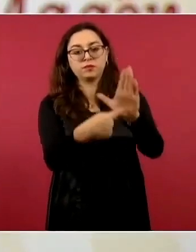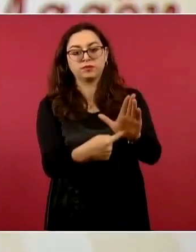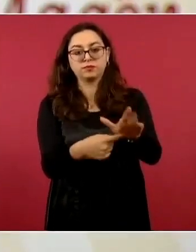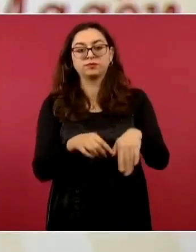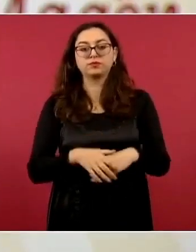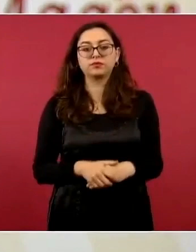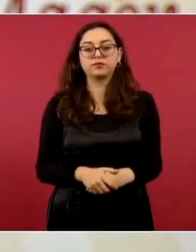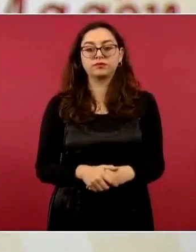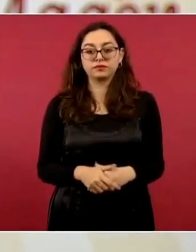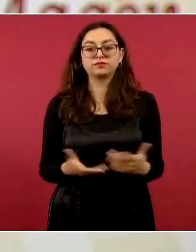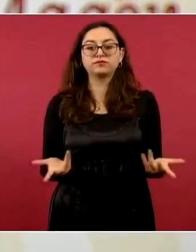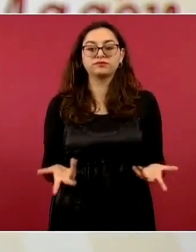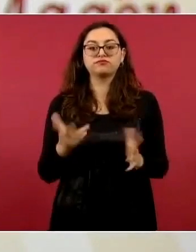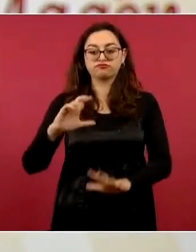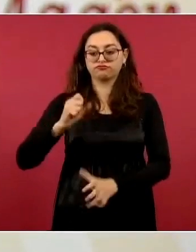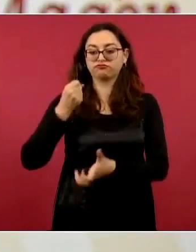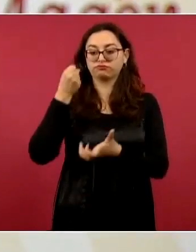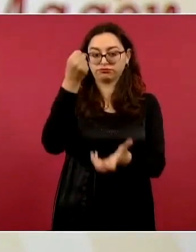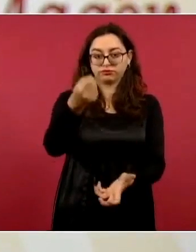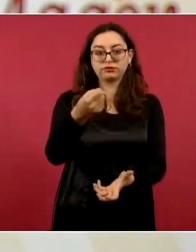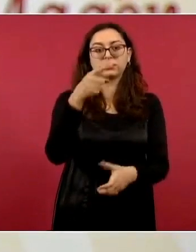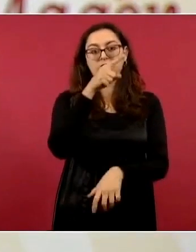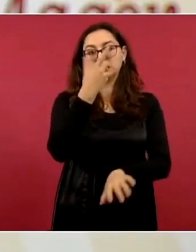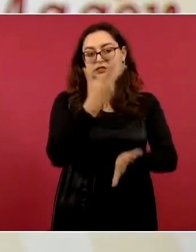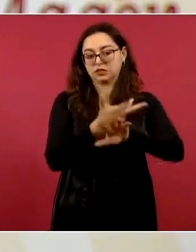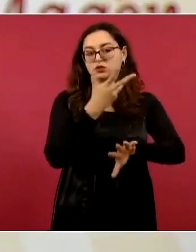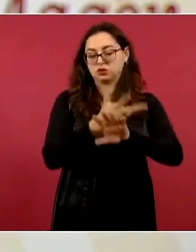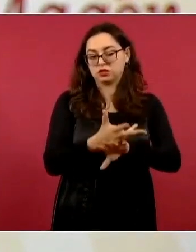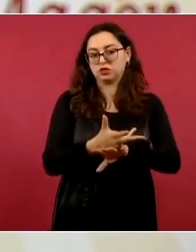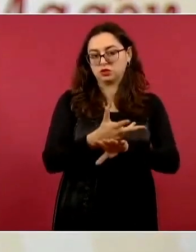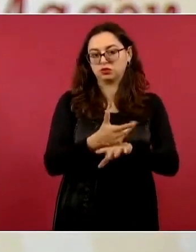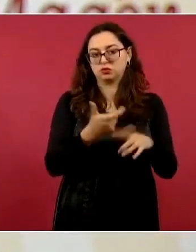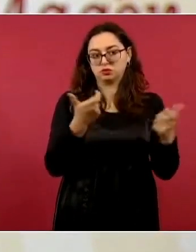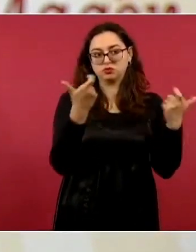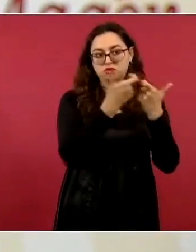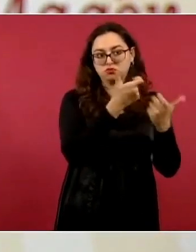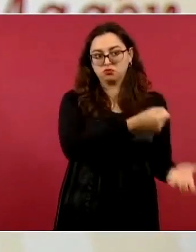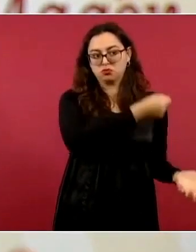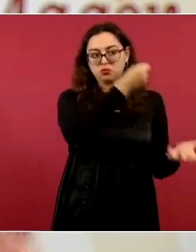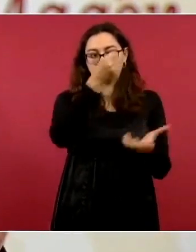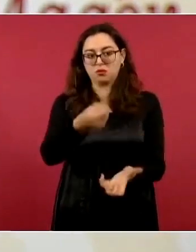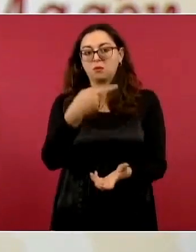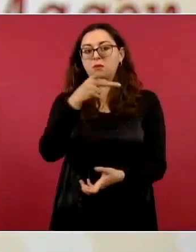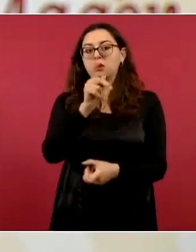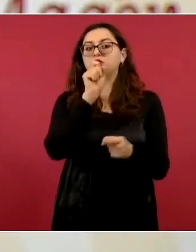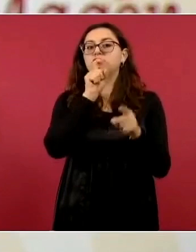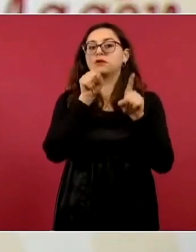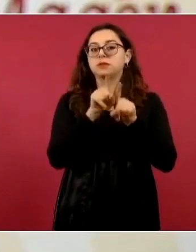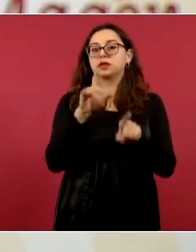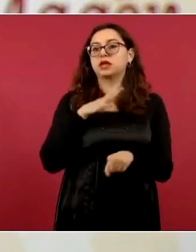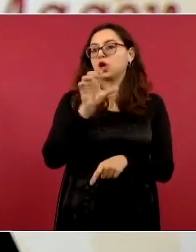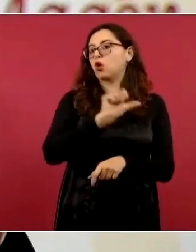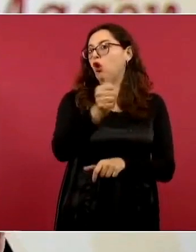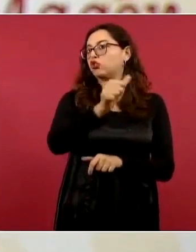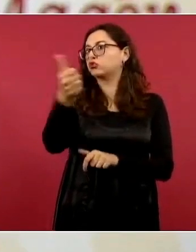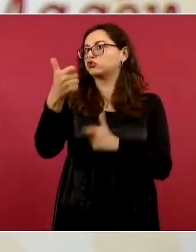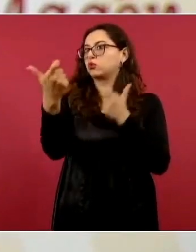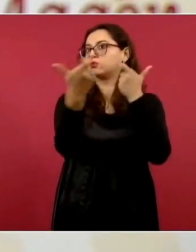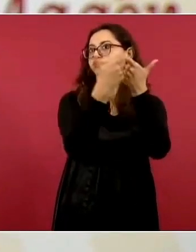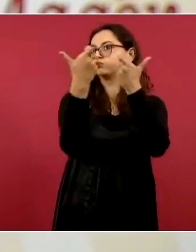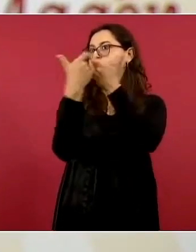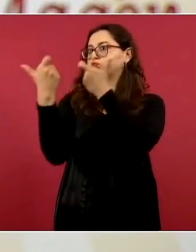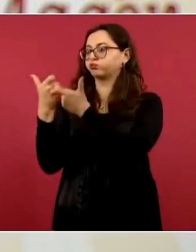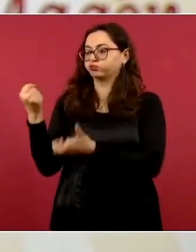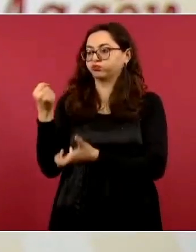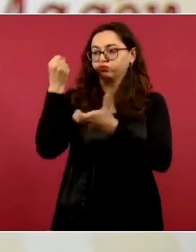de las vías las que usted menciona, el Banco Norteamérica, y hay otras vías, pero lo importante es que ya están los proyectos y serán presentados